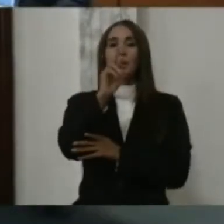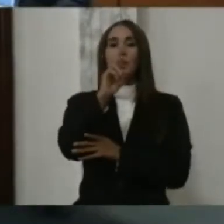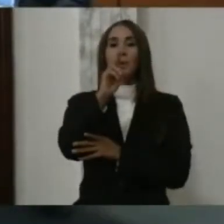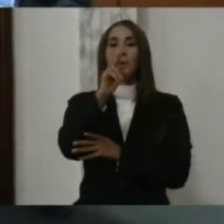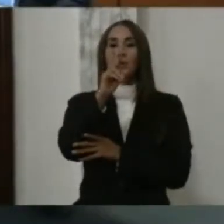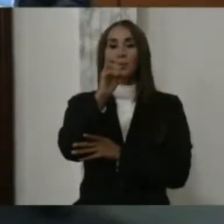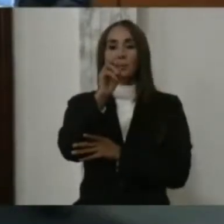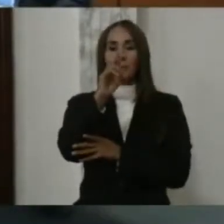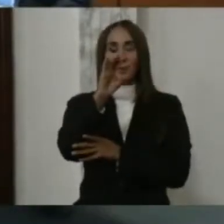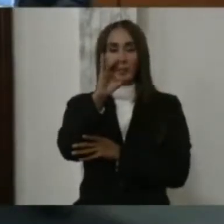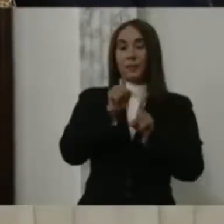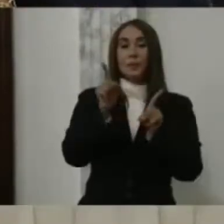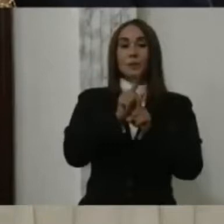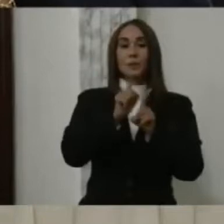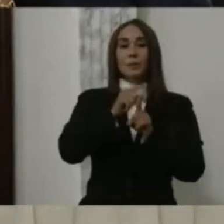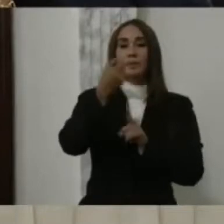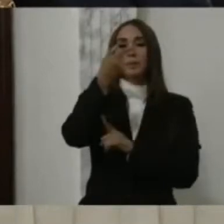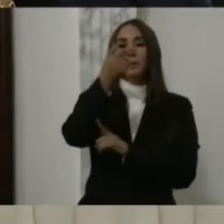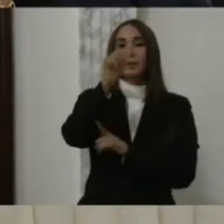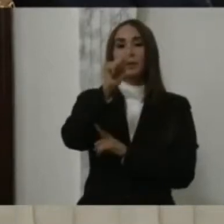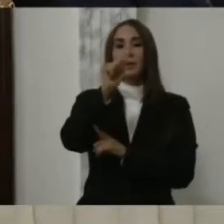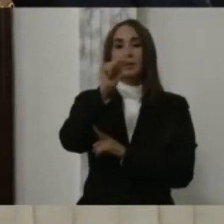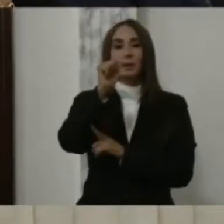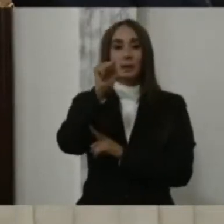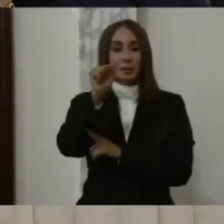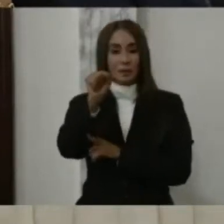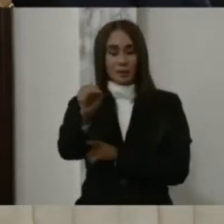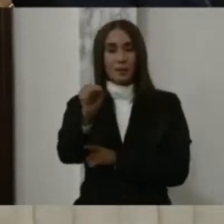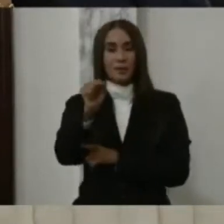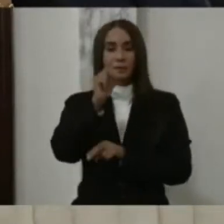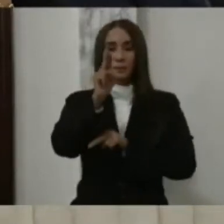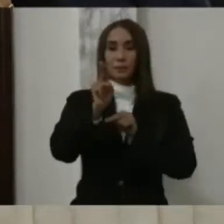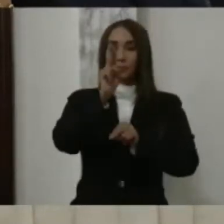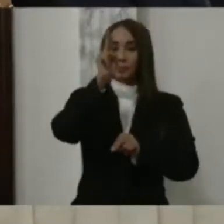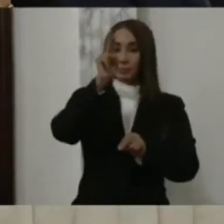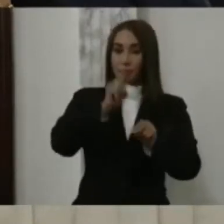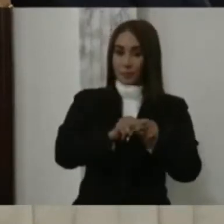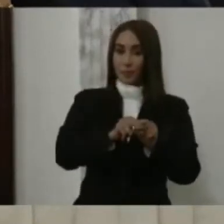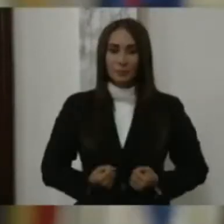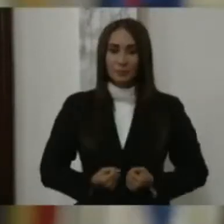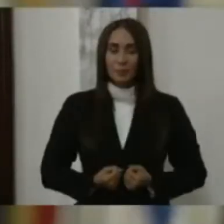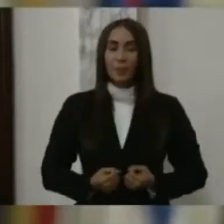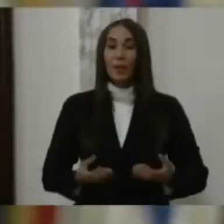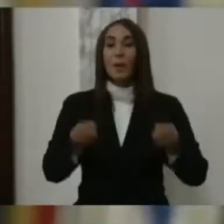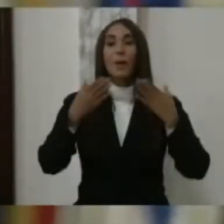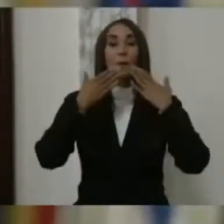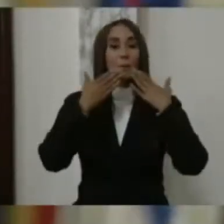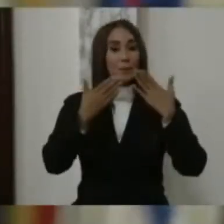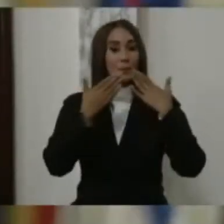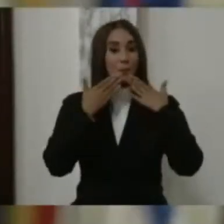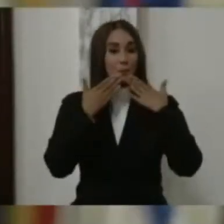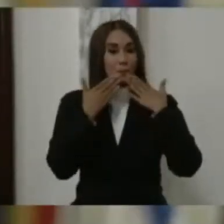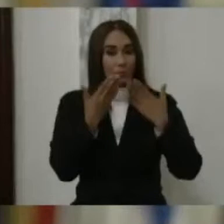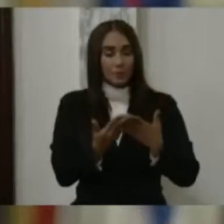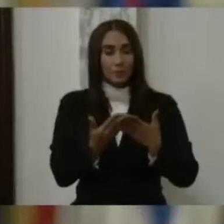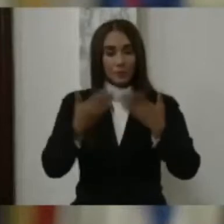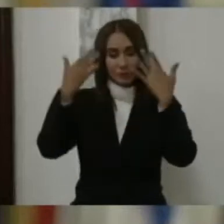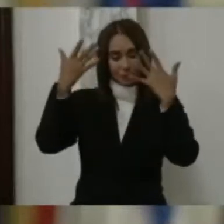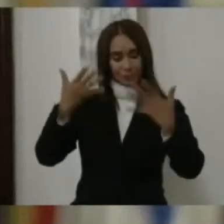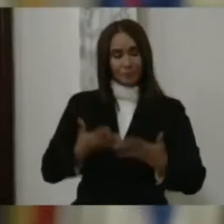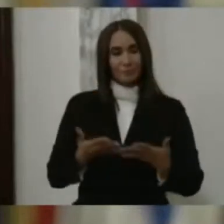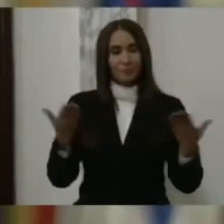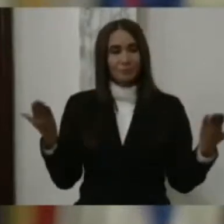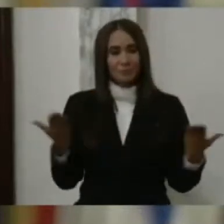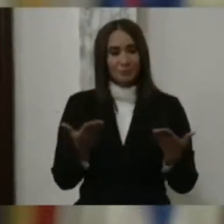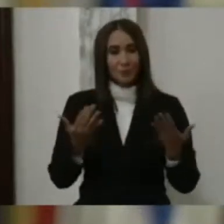acuerdo incluye un principio de apoderamiento de hasta 15% de la producción de hidrocarburos extraídos. El ministro de